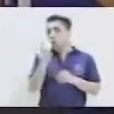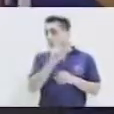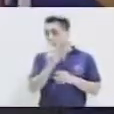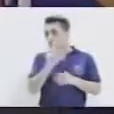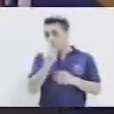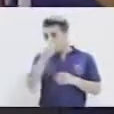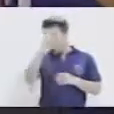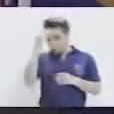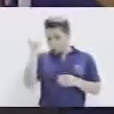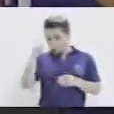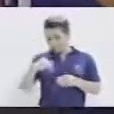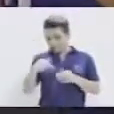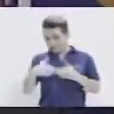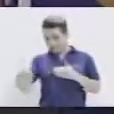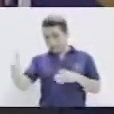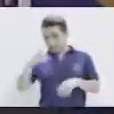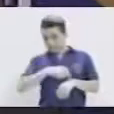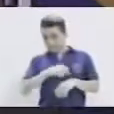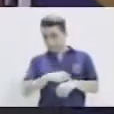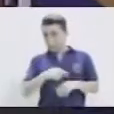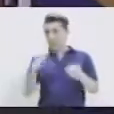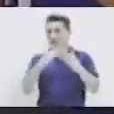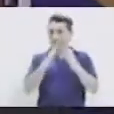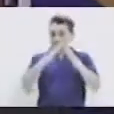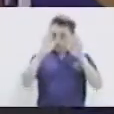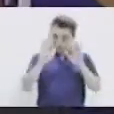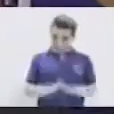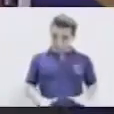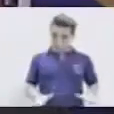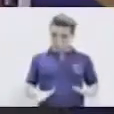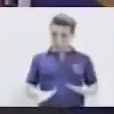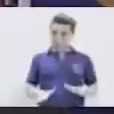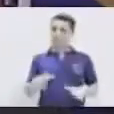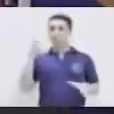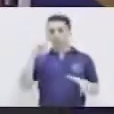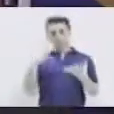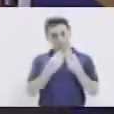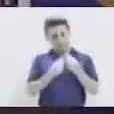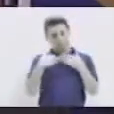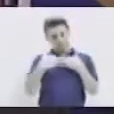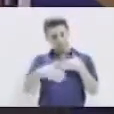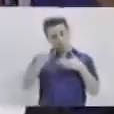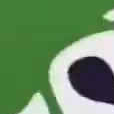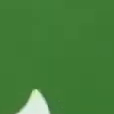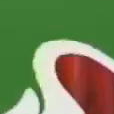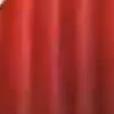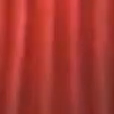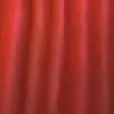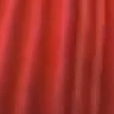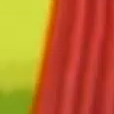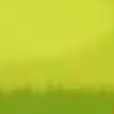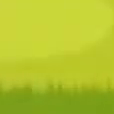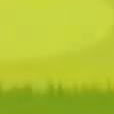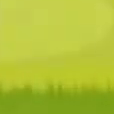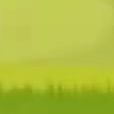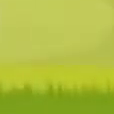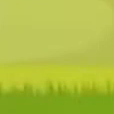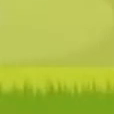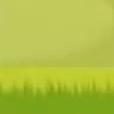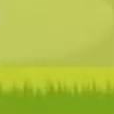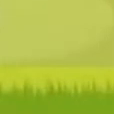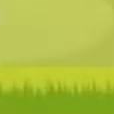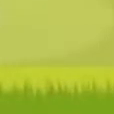debes de olvidar en estos momentos. Quédate en casa, porque juntos saldremos adelante. Hola,